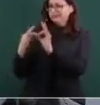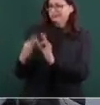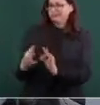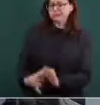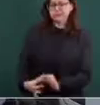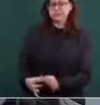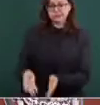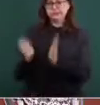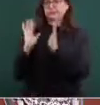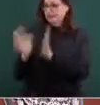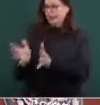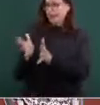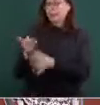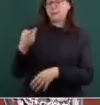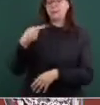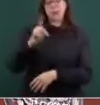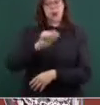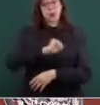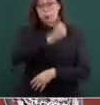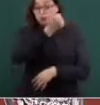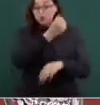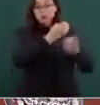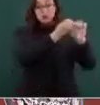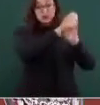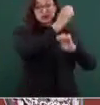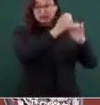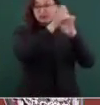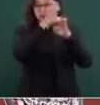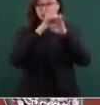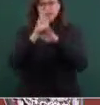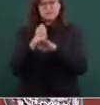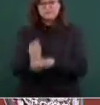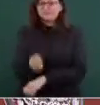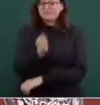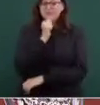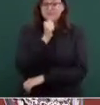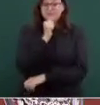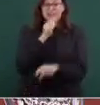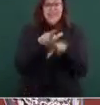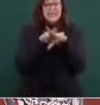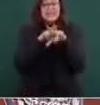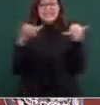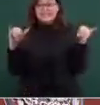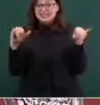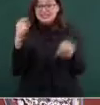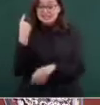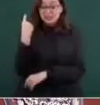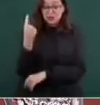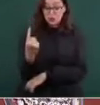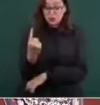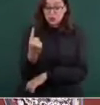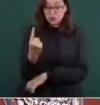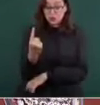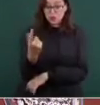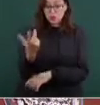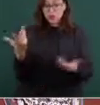estados en los que tenemos todavía que